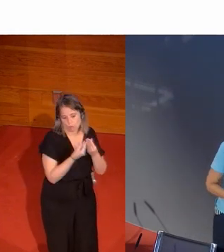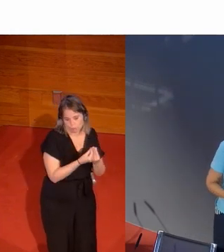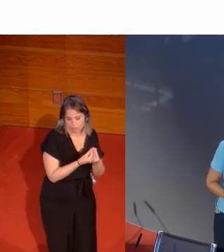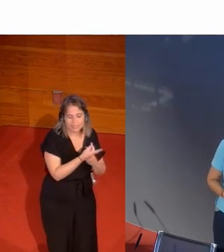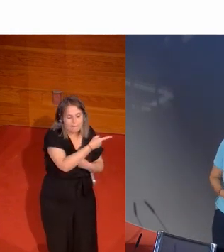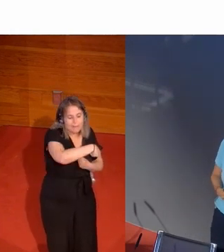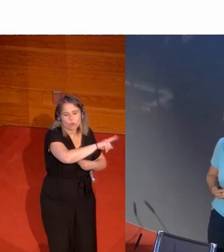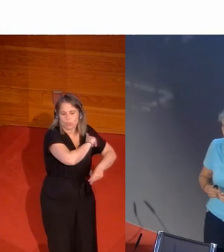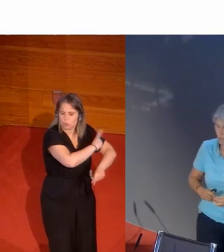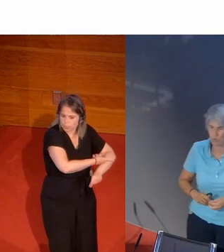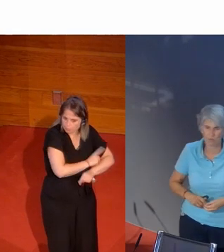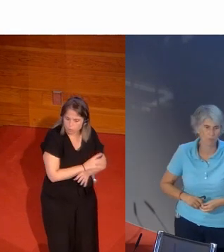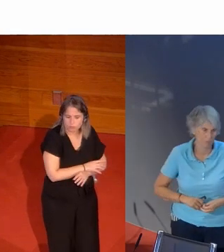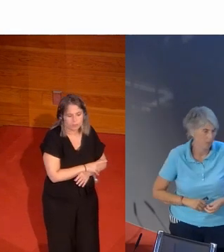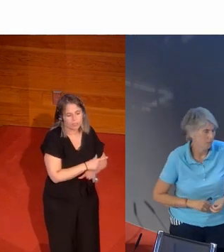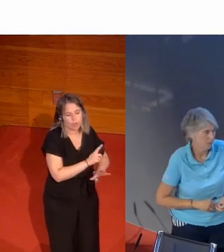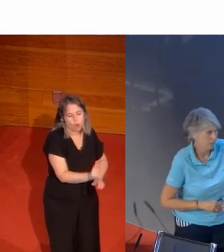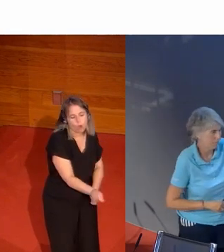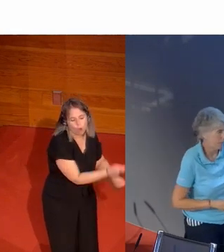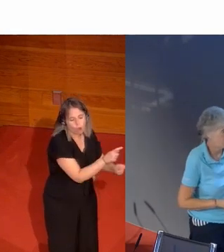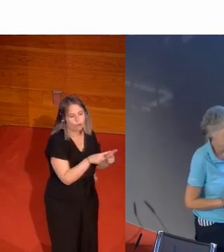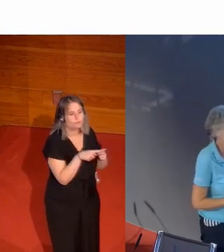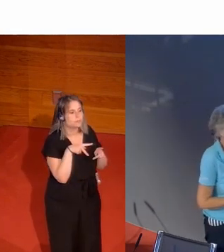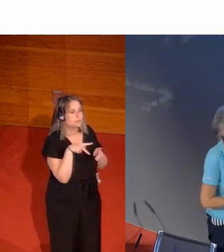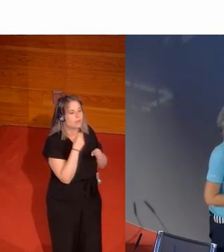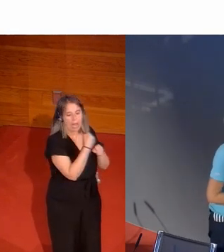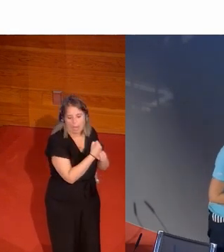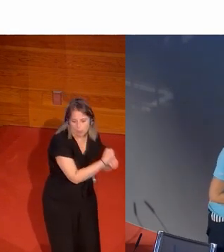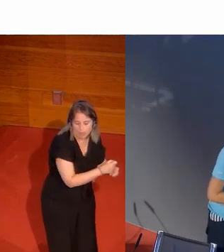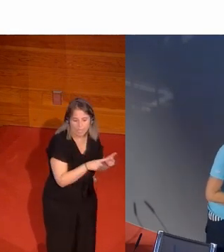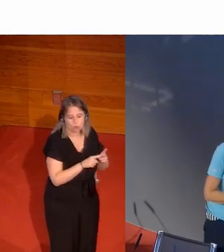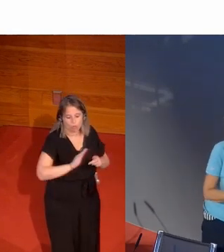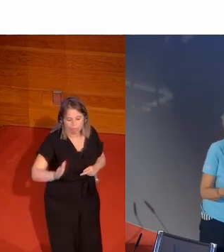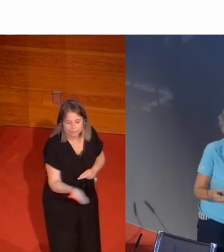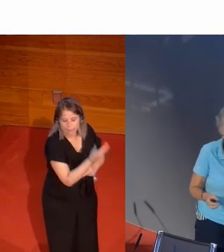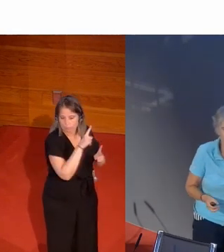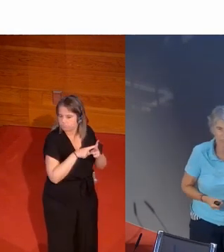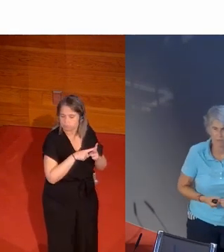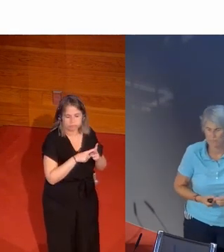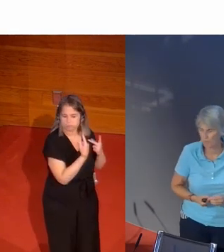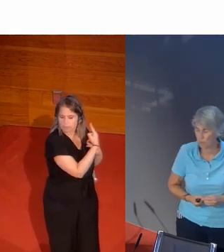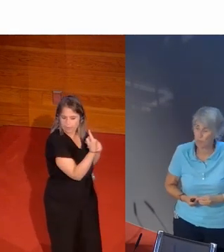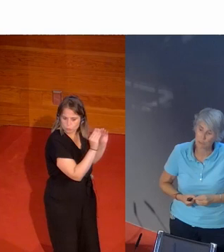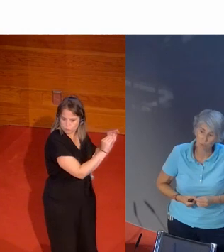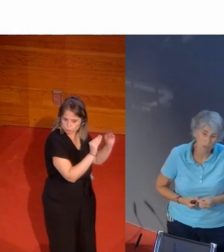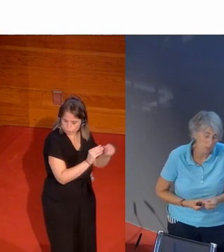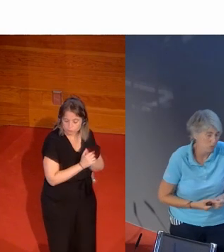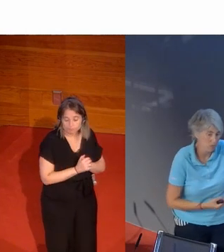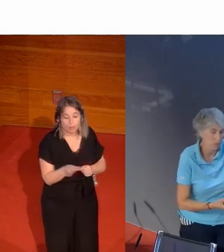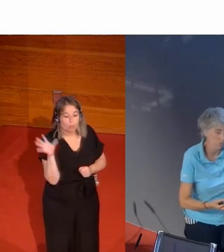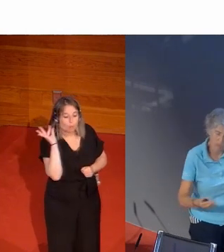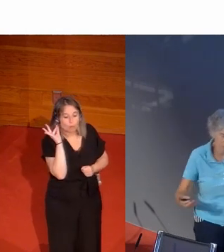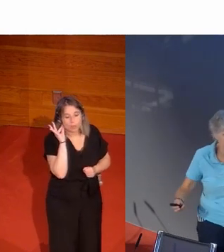pero eran ellos quienes hacían deporte, hacían golf, caballo, cesta punta, en fin, las especialidades que había en ese momento y las